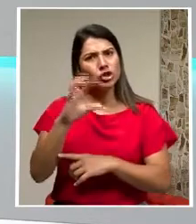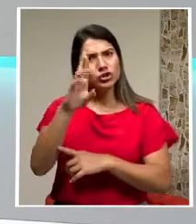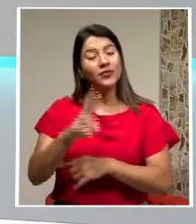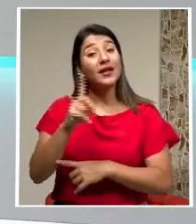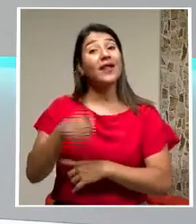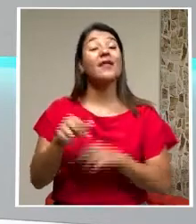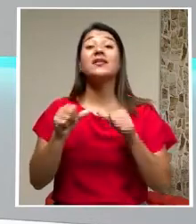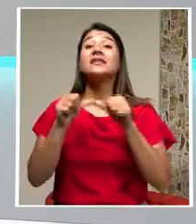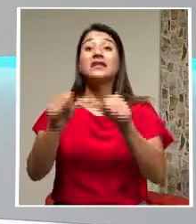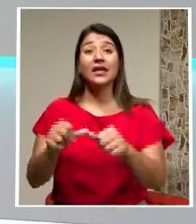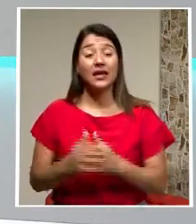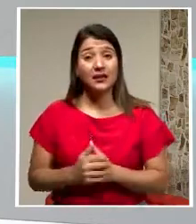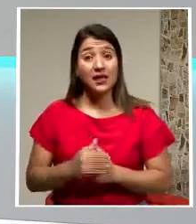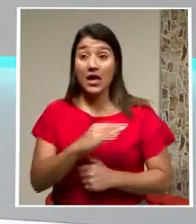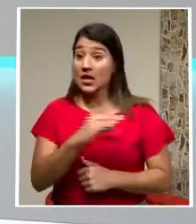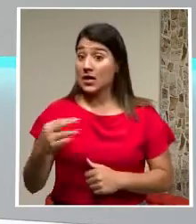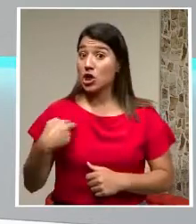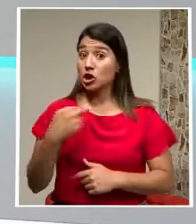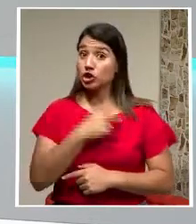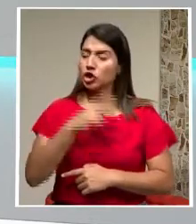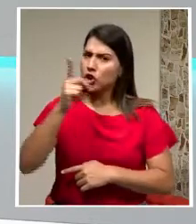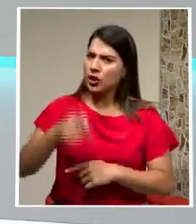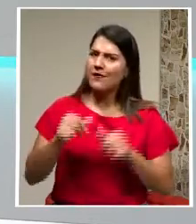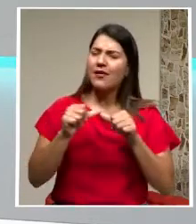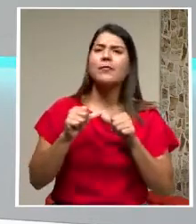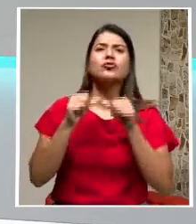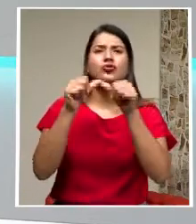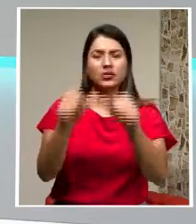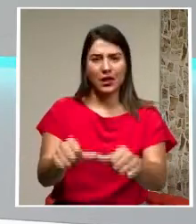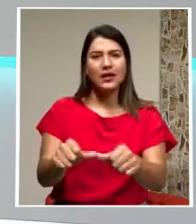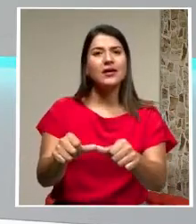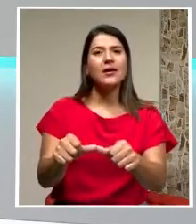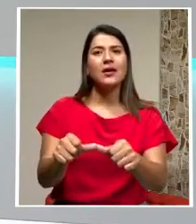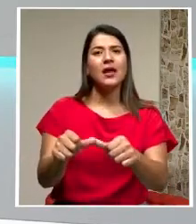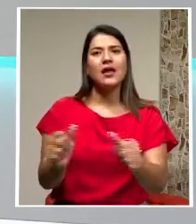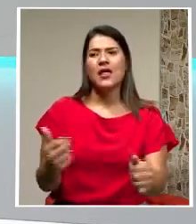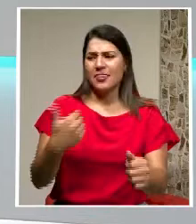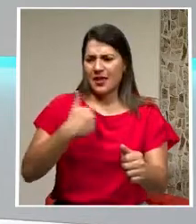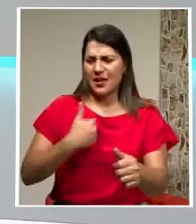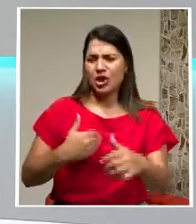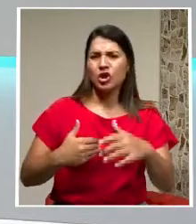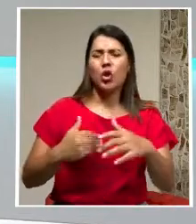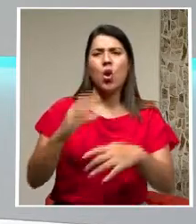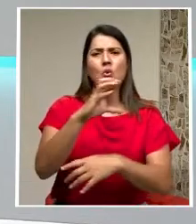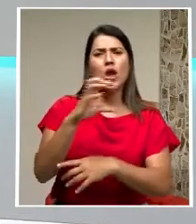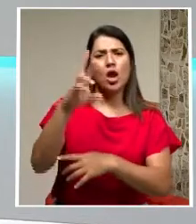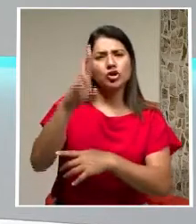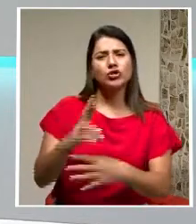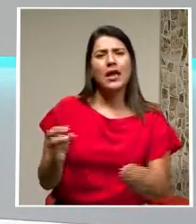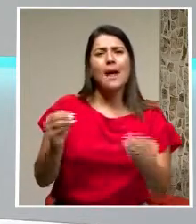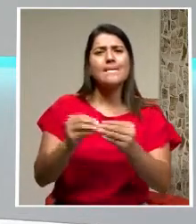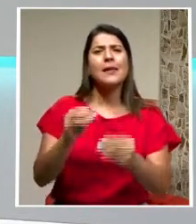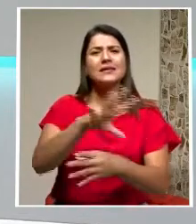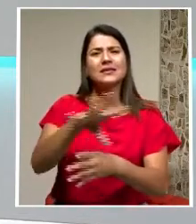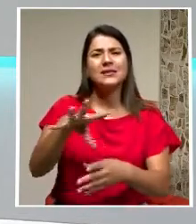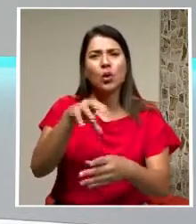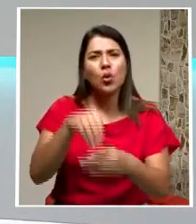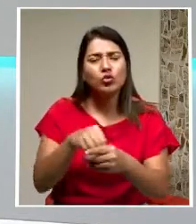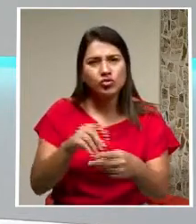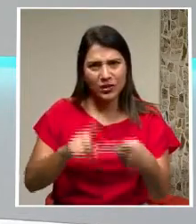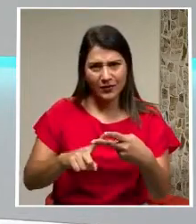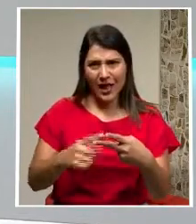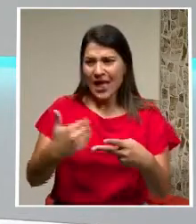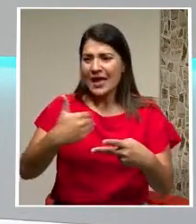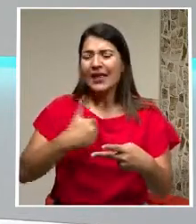seguir Y tenemos que seguir Sentando las bases De una Costa Rica Que sea inclusiva Que sea Que tenga